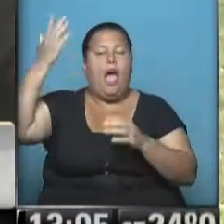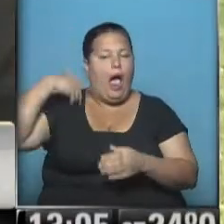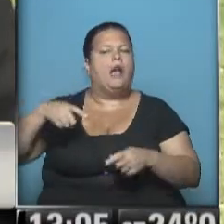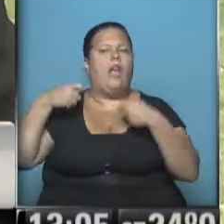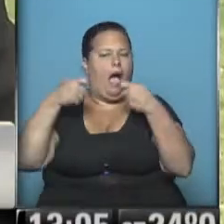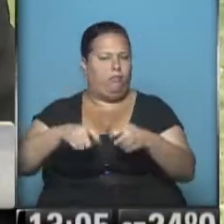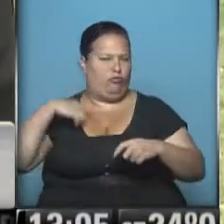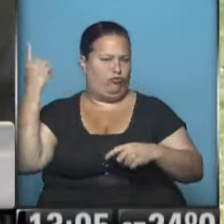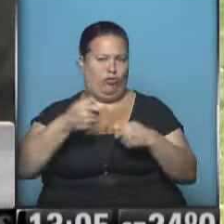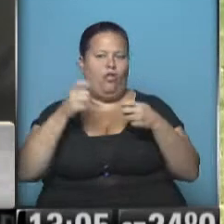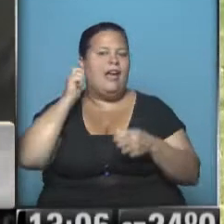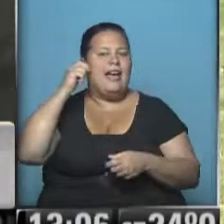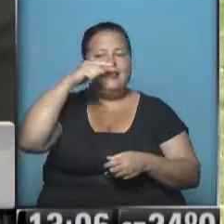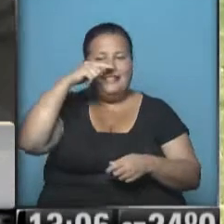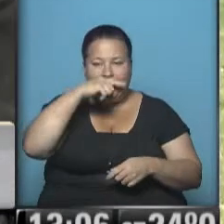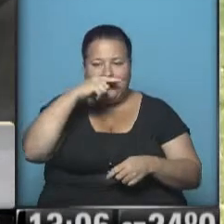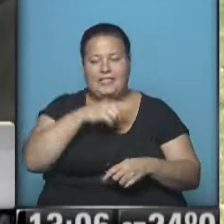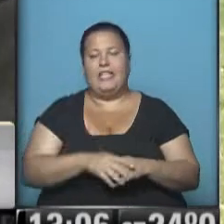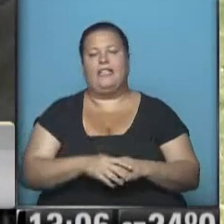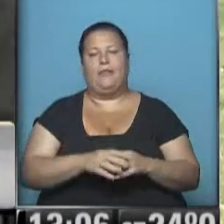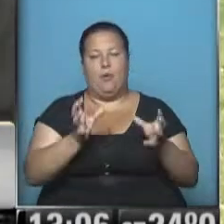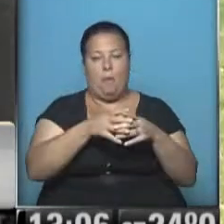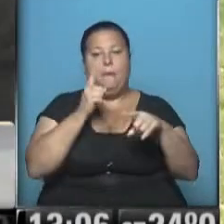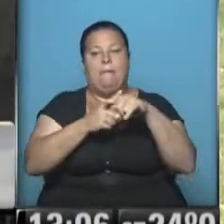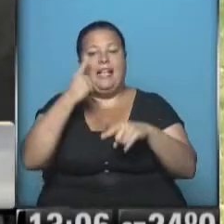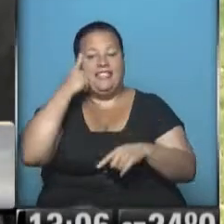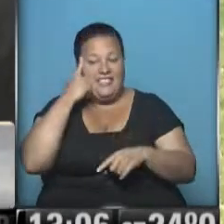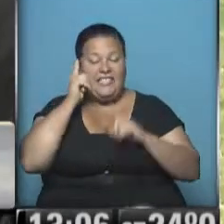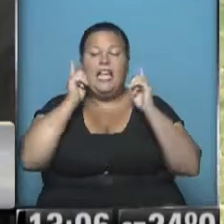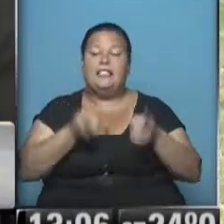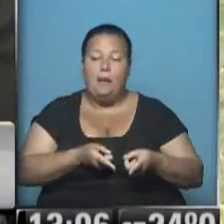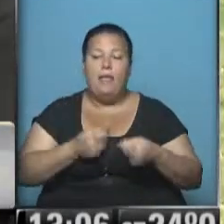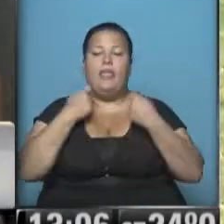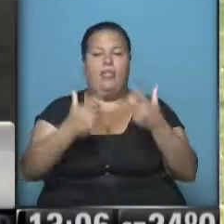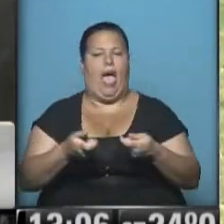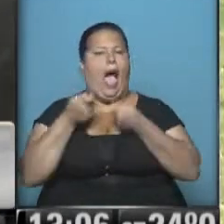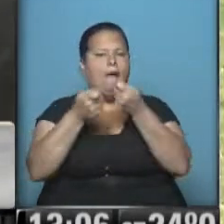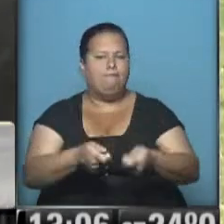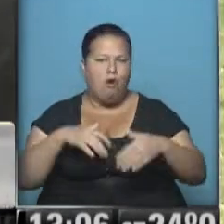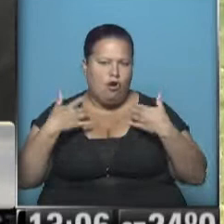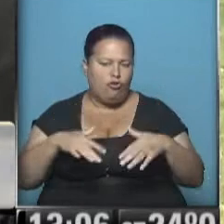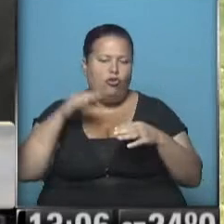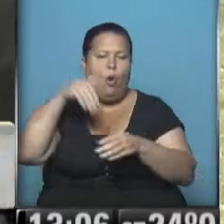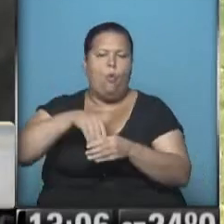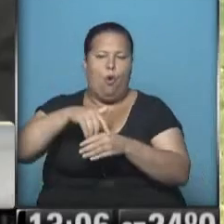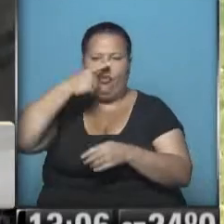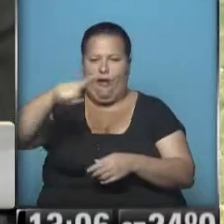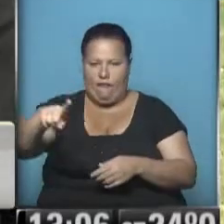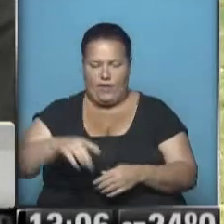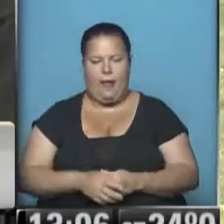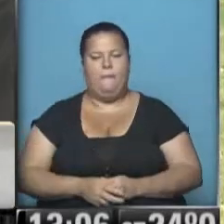apoyada por el G77 más China y que recibió un amplio respaldo en la votación final.